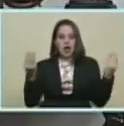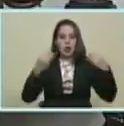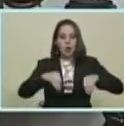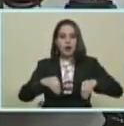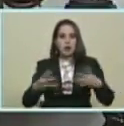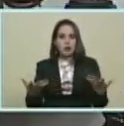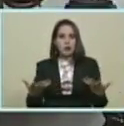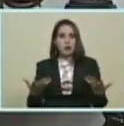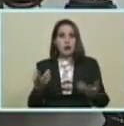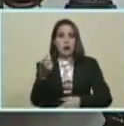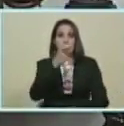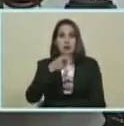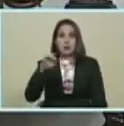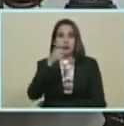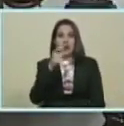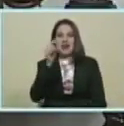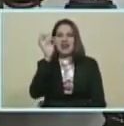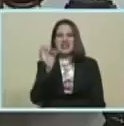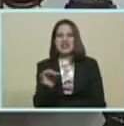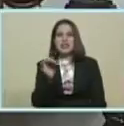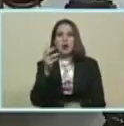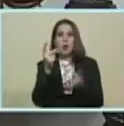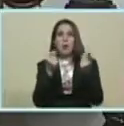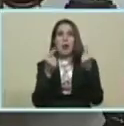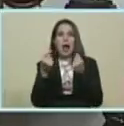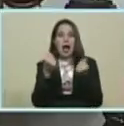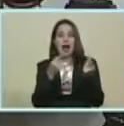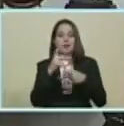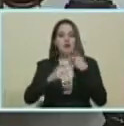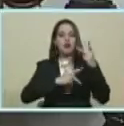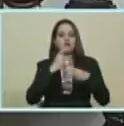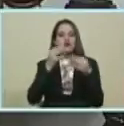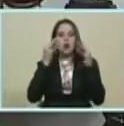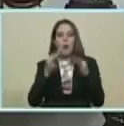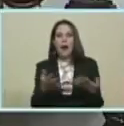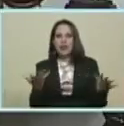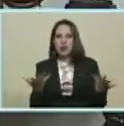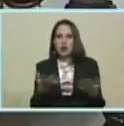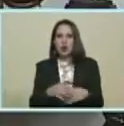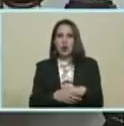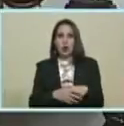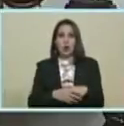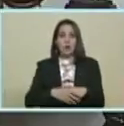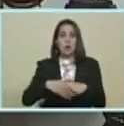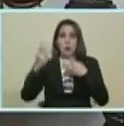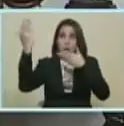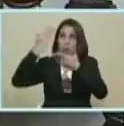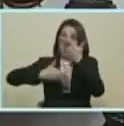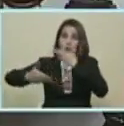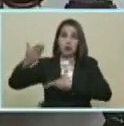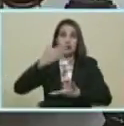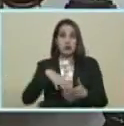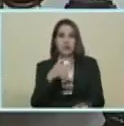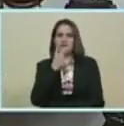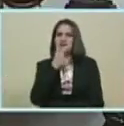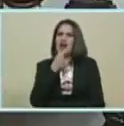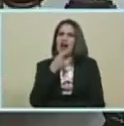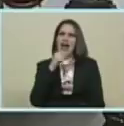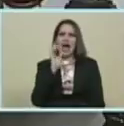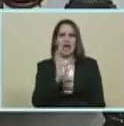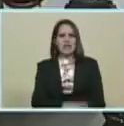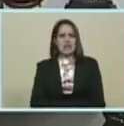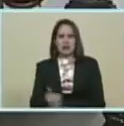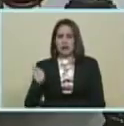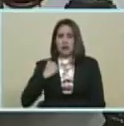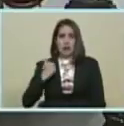Para buscar El precio Real Vinculado Al costo De producción O de importación Eso es muy sencillo De